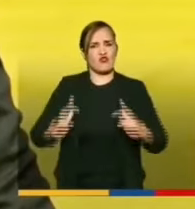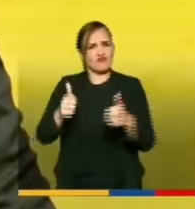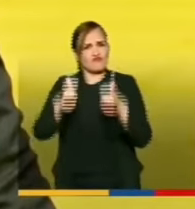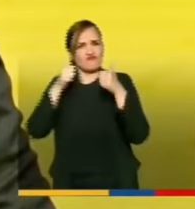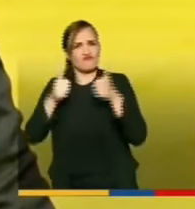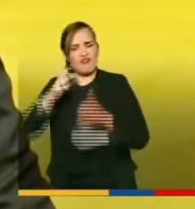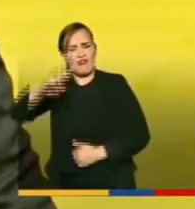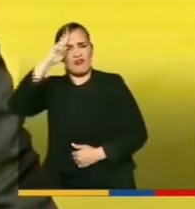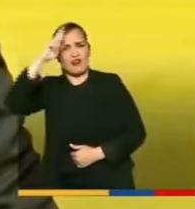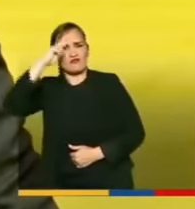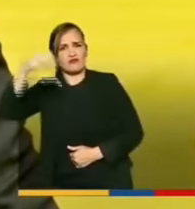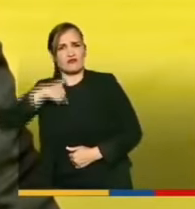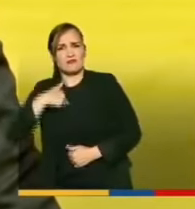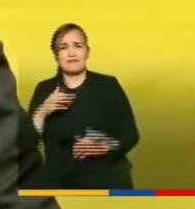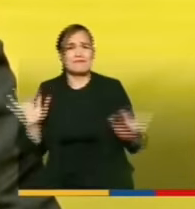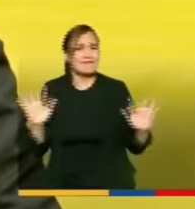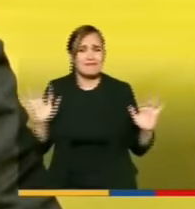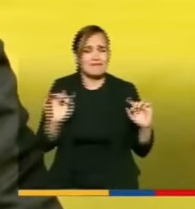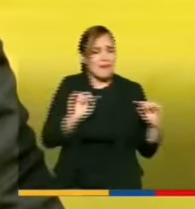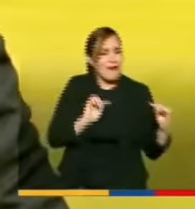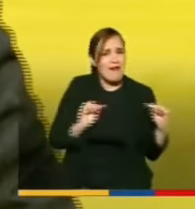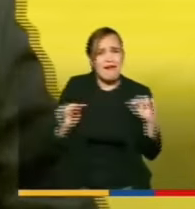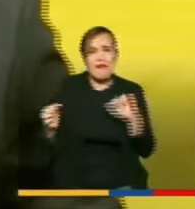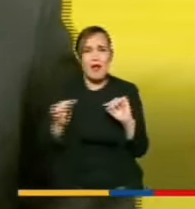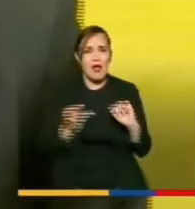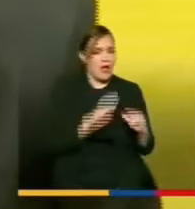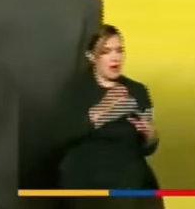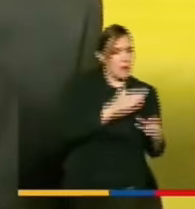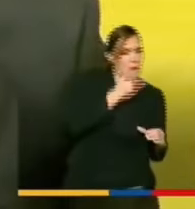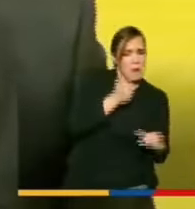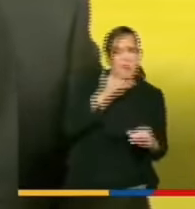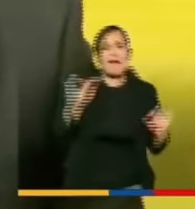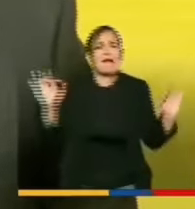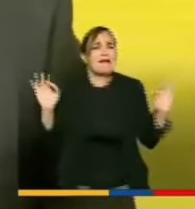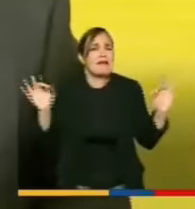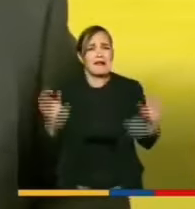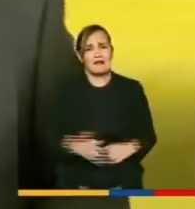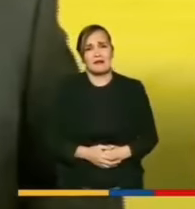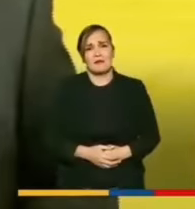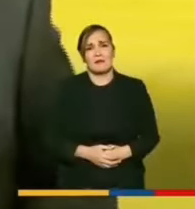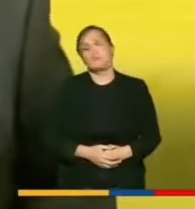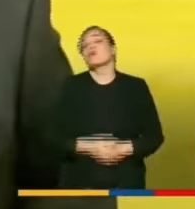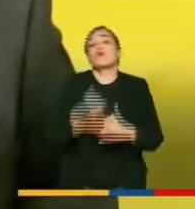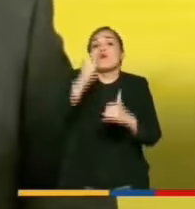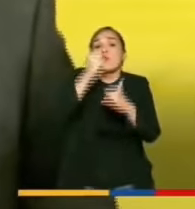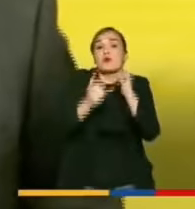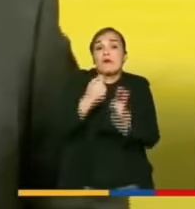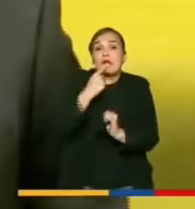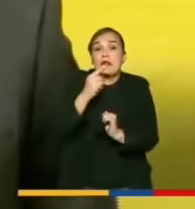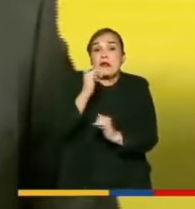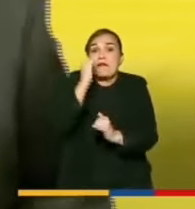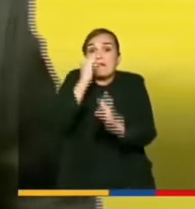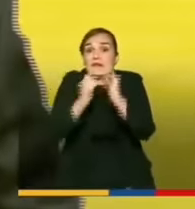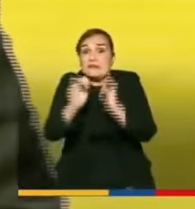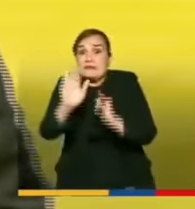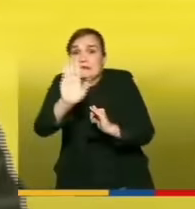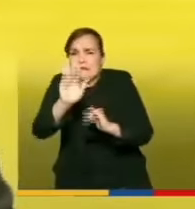o de sus cámaras no puedo despedir esta dignidad sin decir